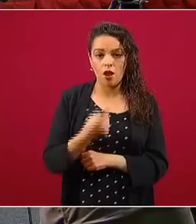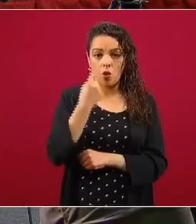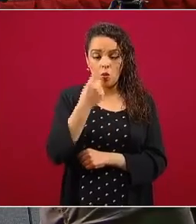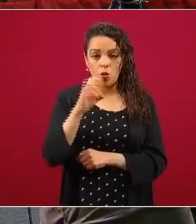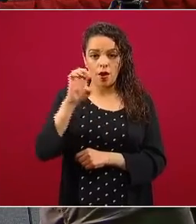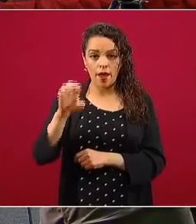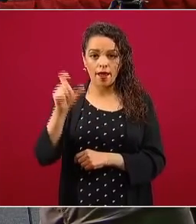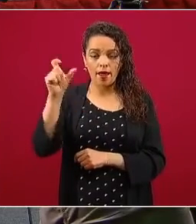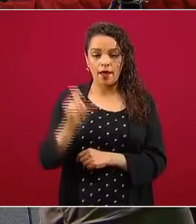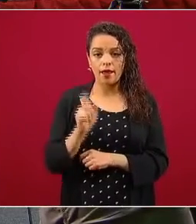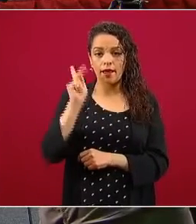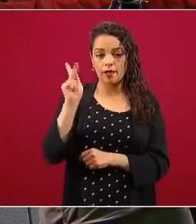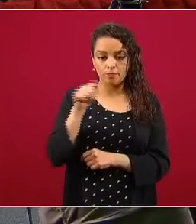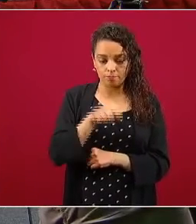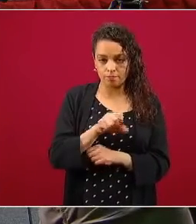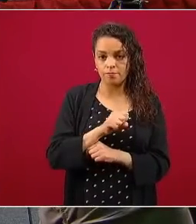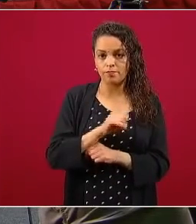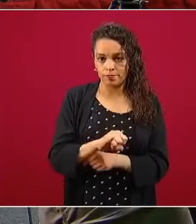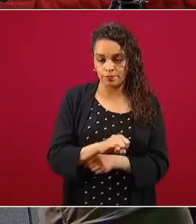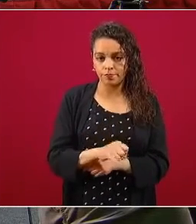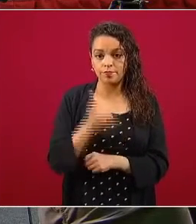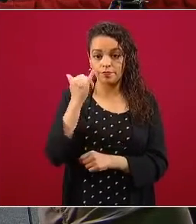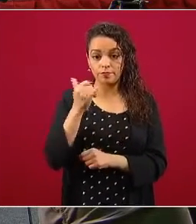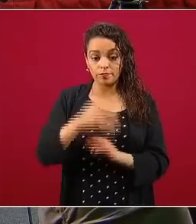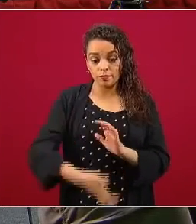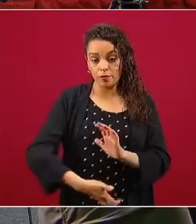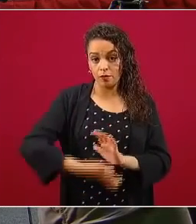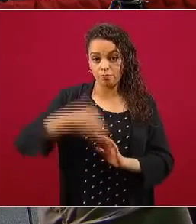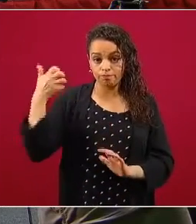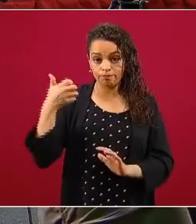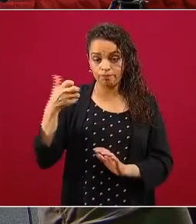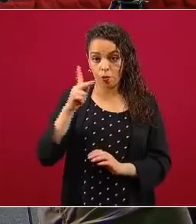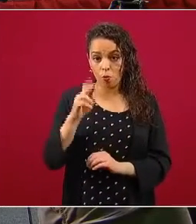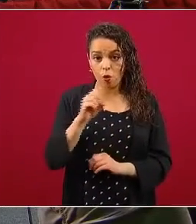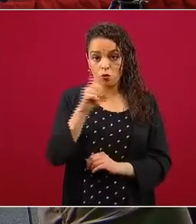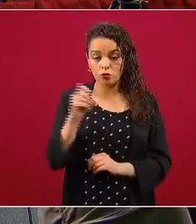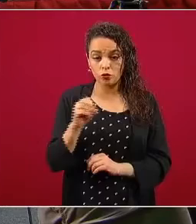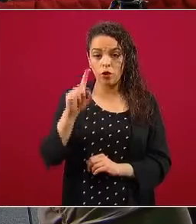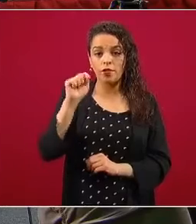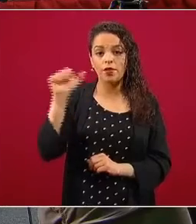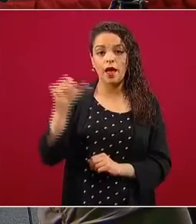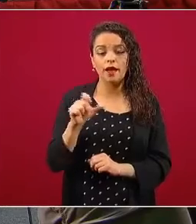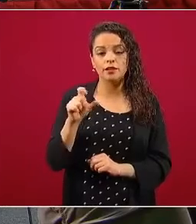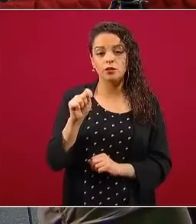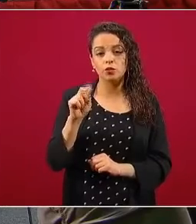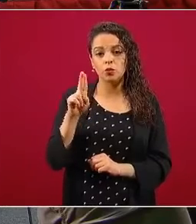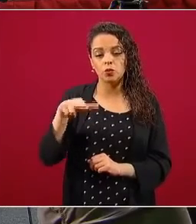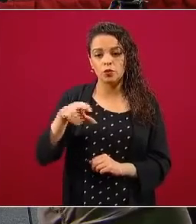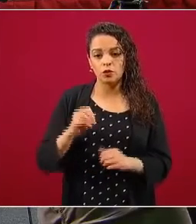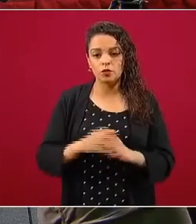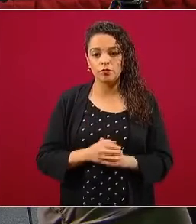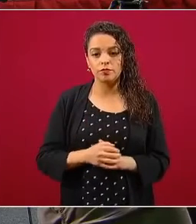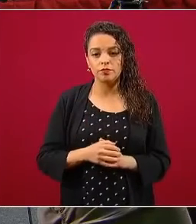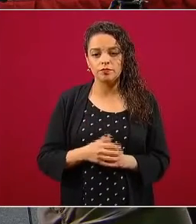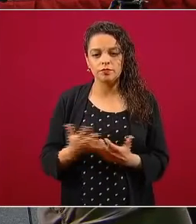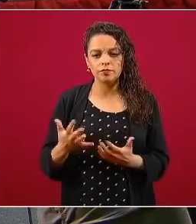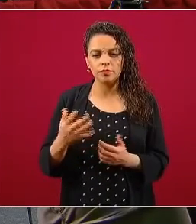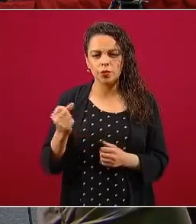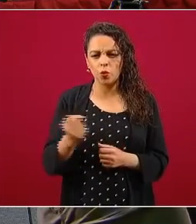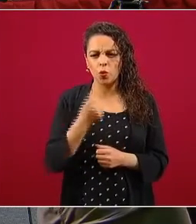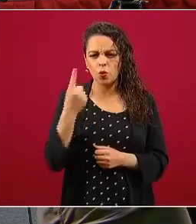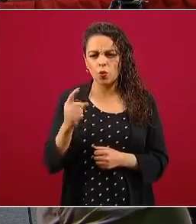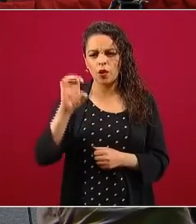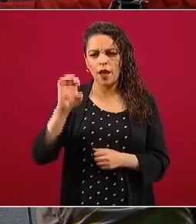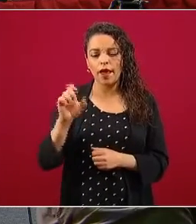-XP, y el que está en perforación, el pozo 1E